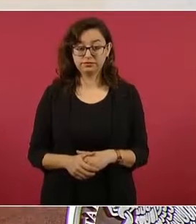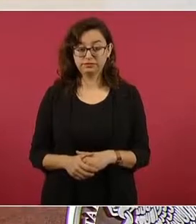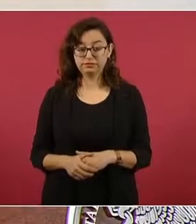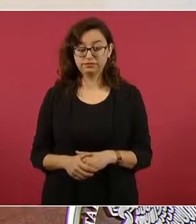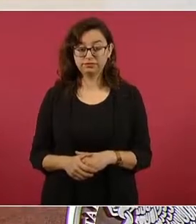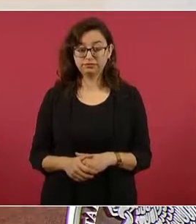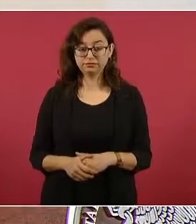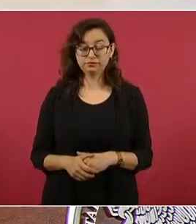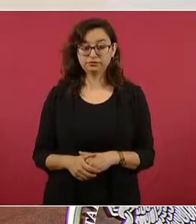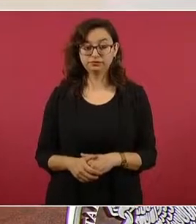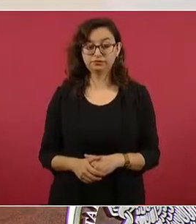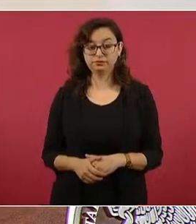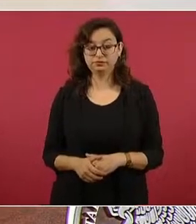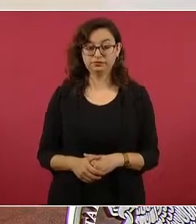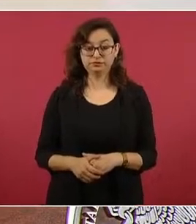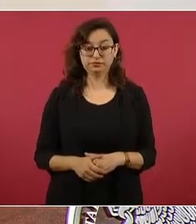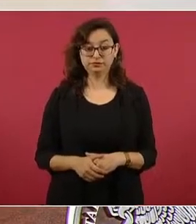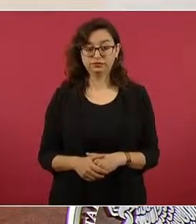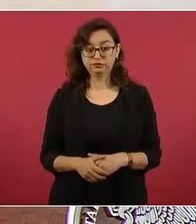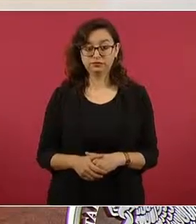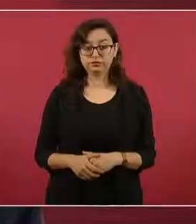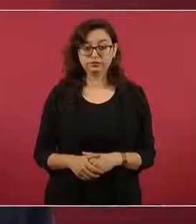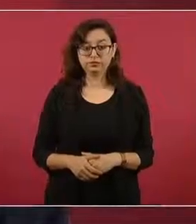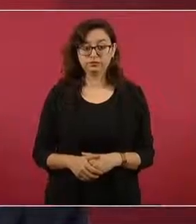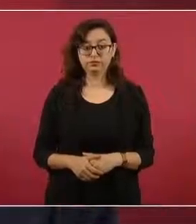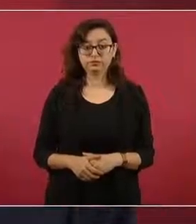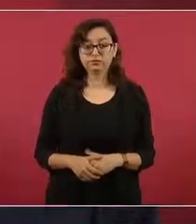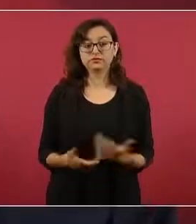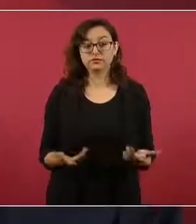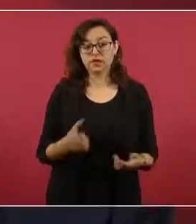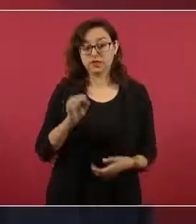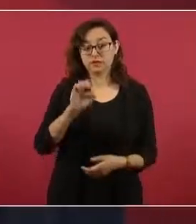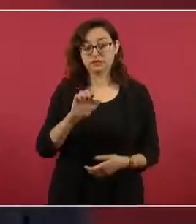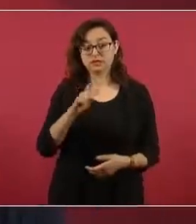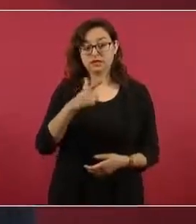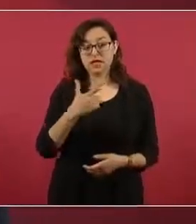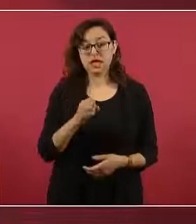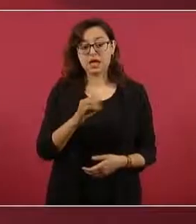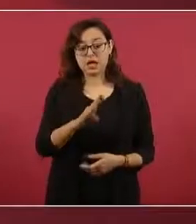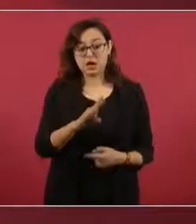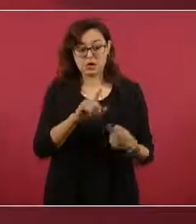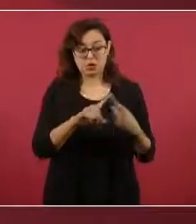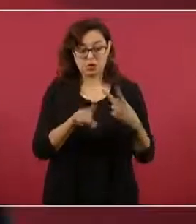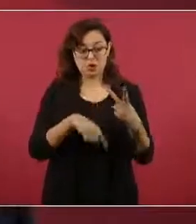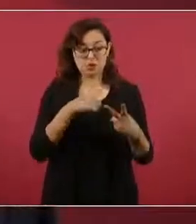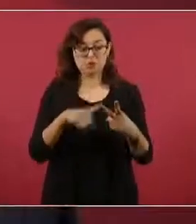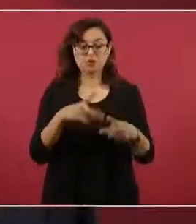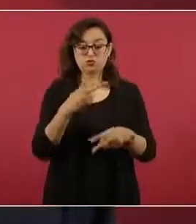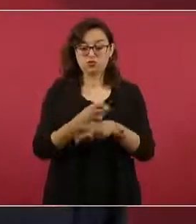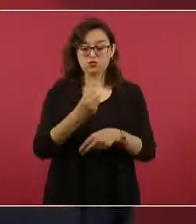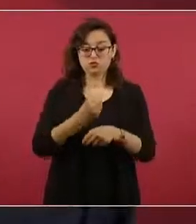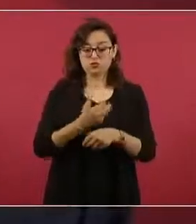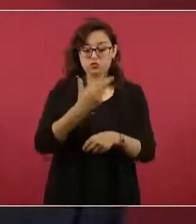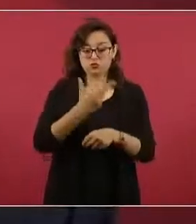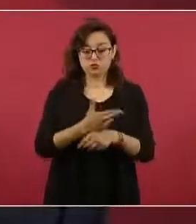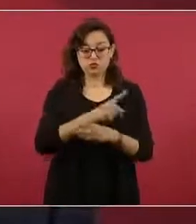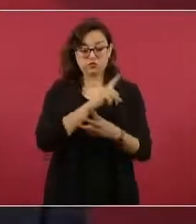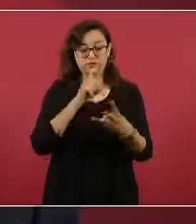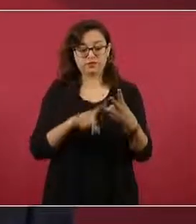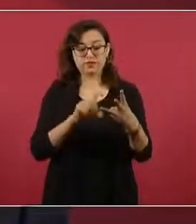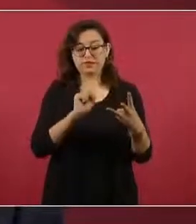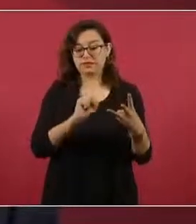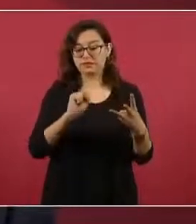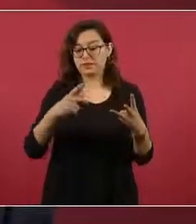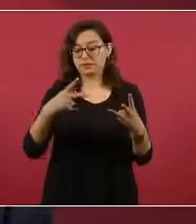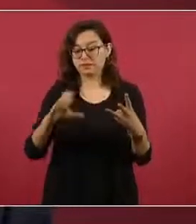pedirle al secretario de Gobernación, al subsecretario, a la secretaria de